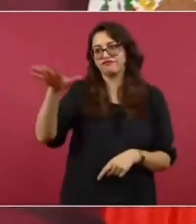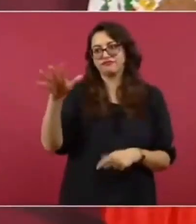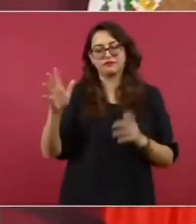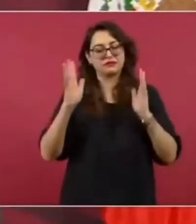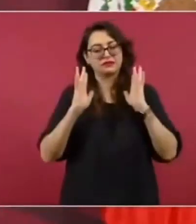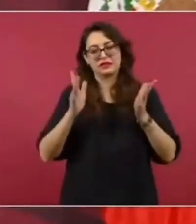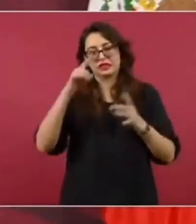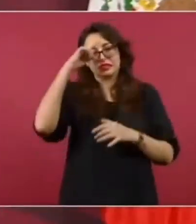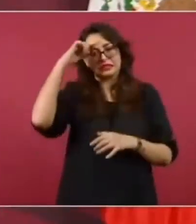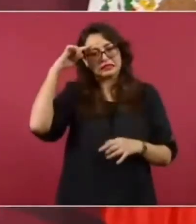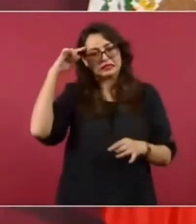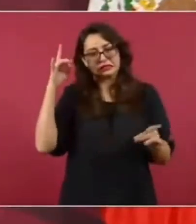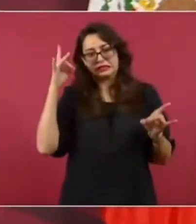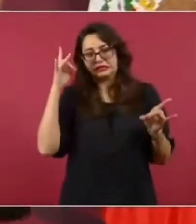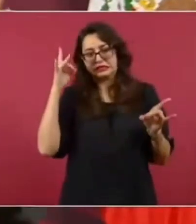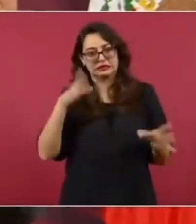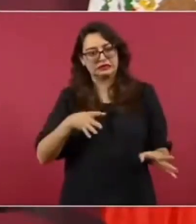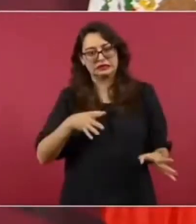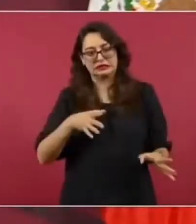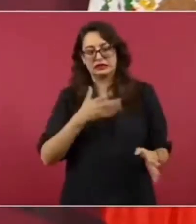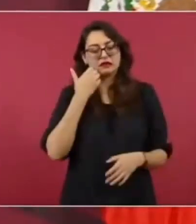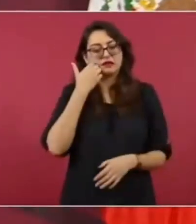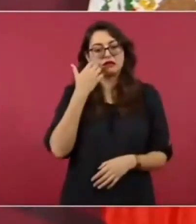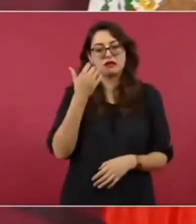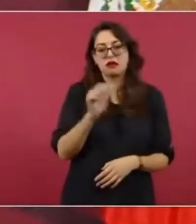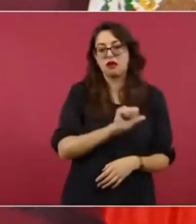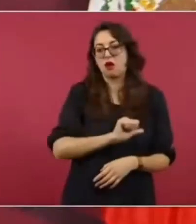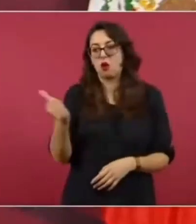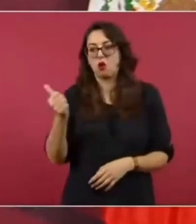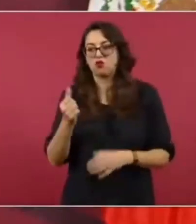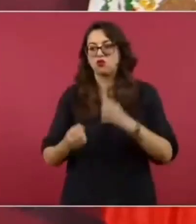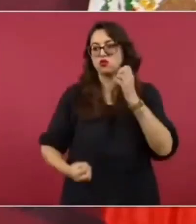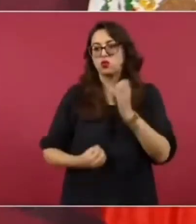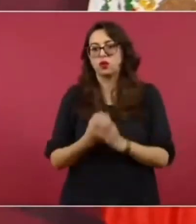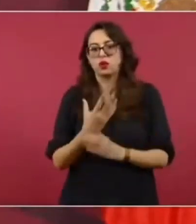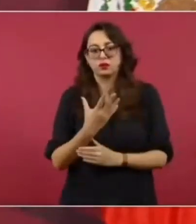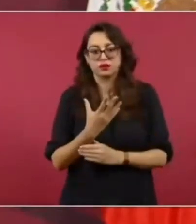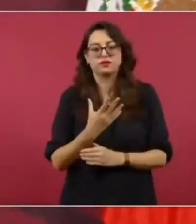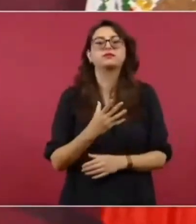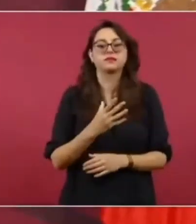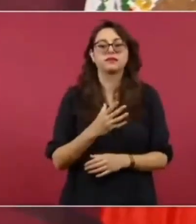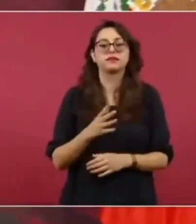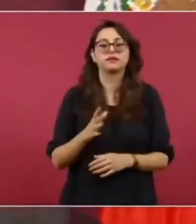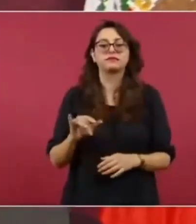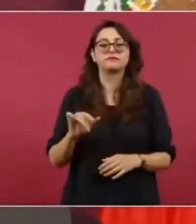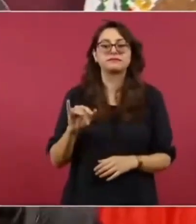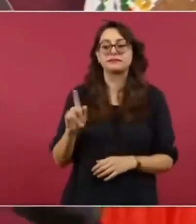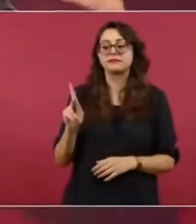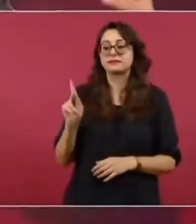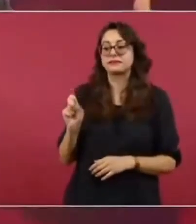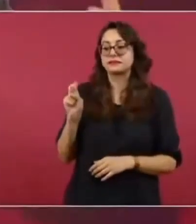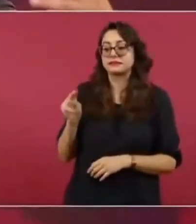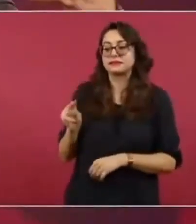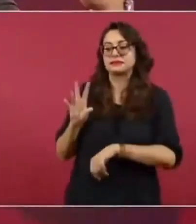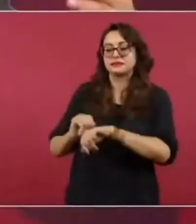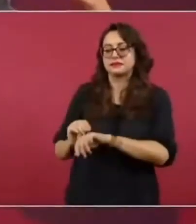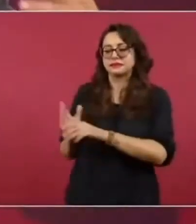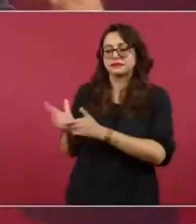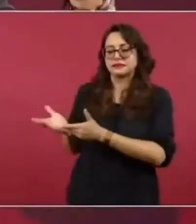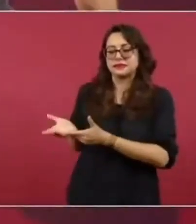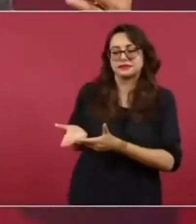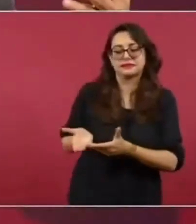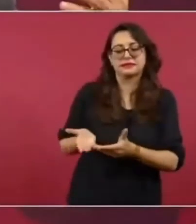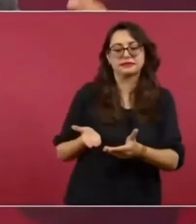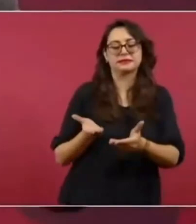intentaron con la alternancia y por eso le abrieron el paso